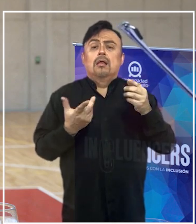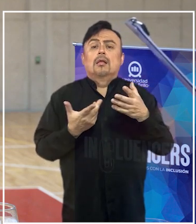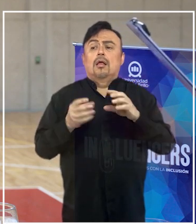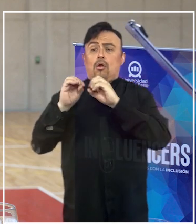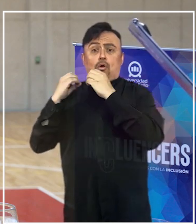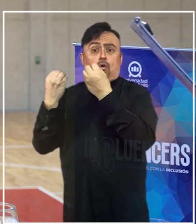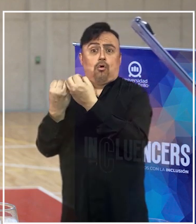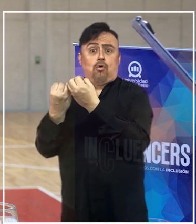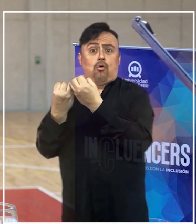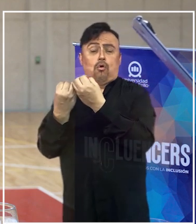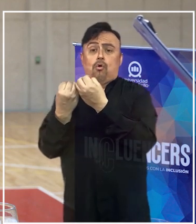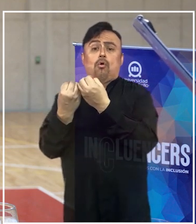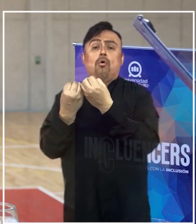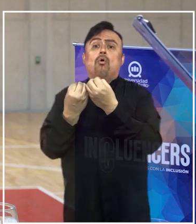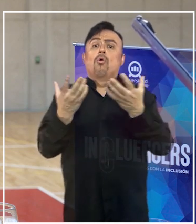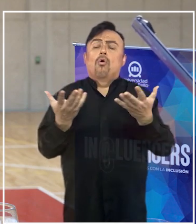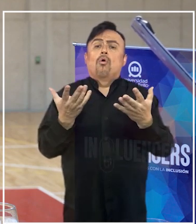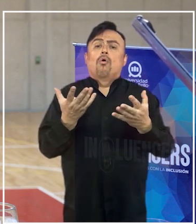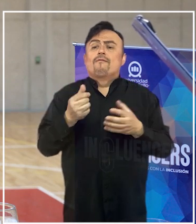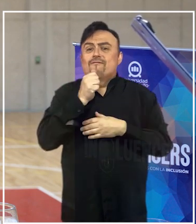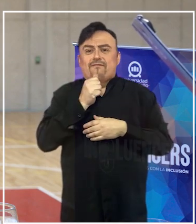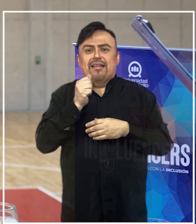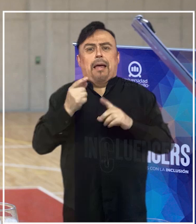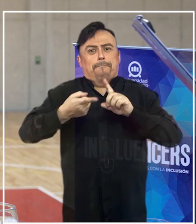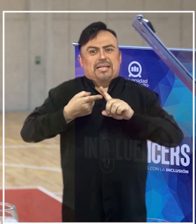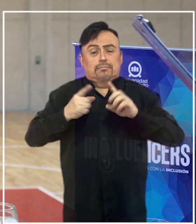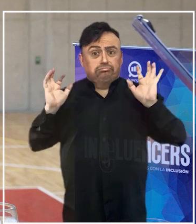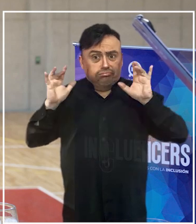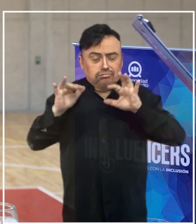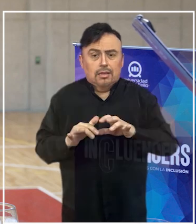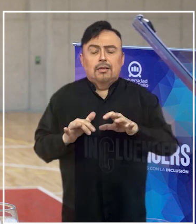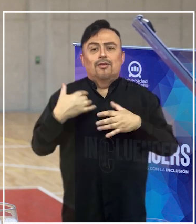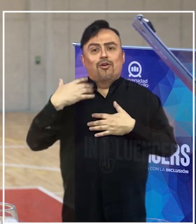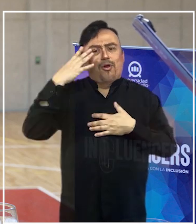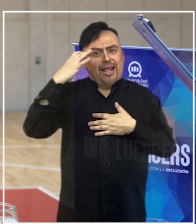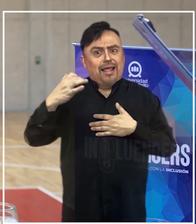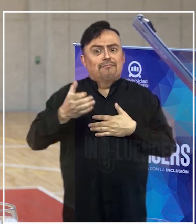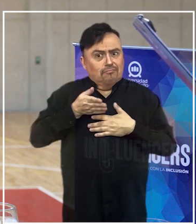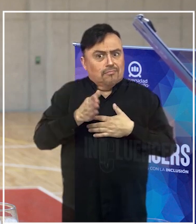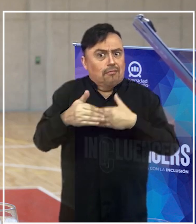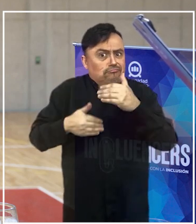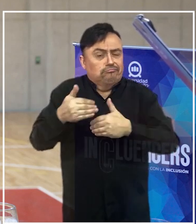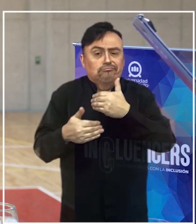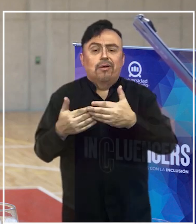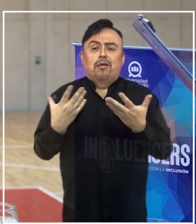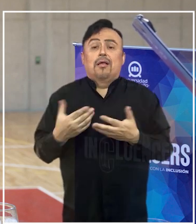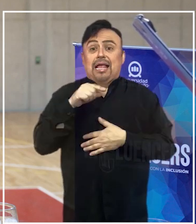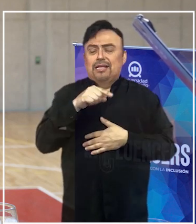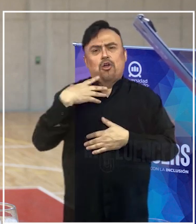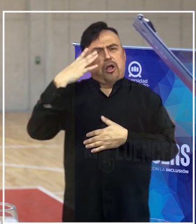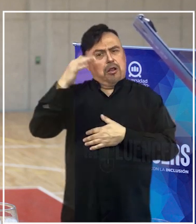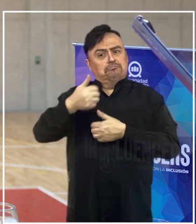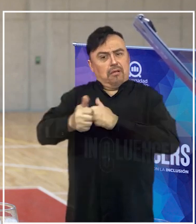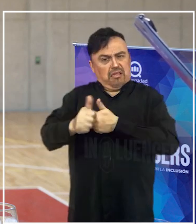organizaciones a lo largo del país. Sin embargo, creo que también se ha podido continuar avanzando y creo que es uno de los desafíos que